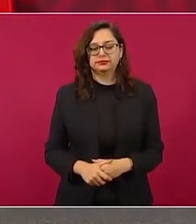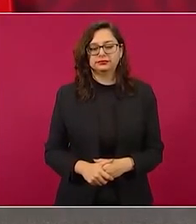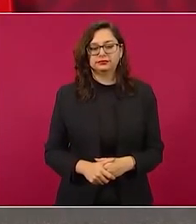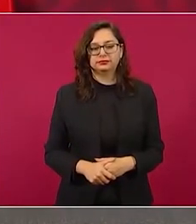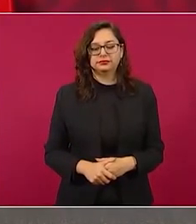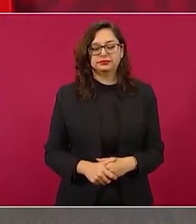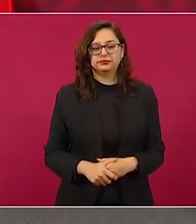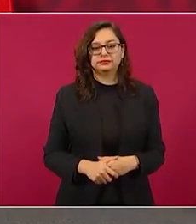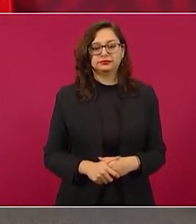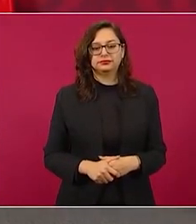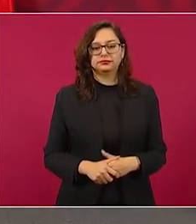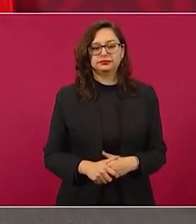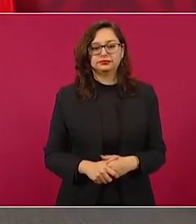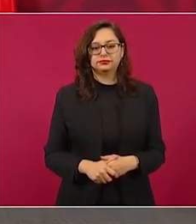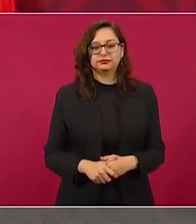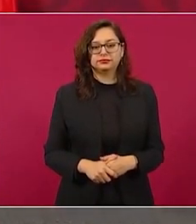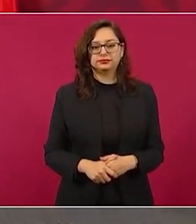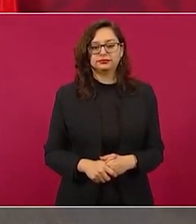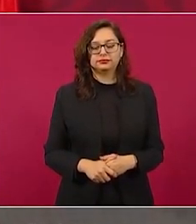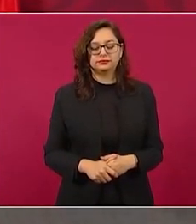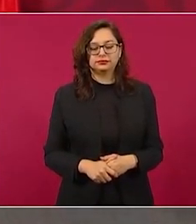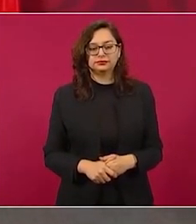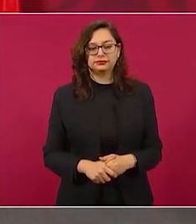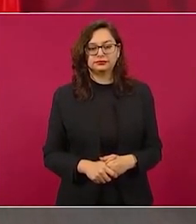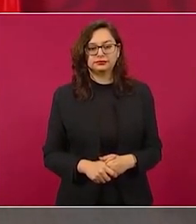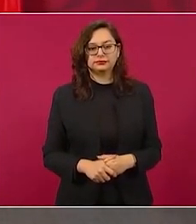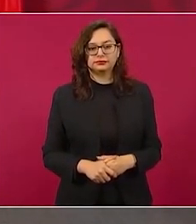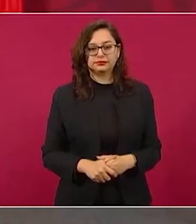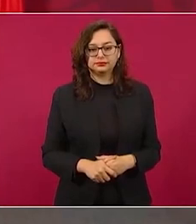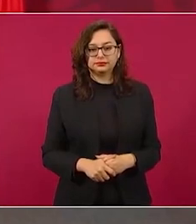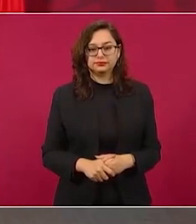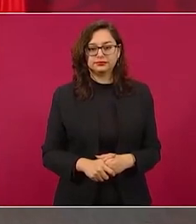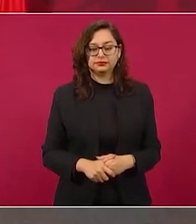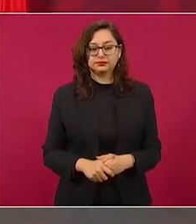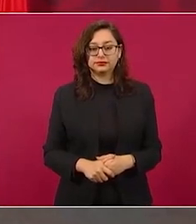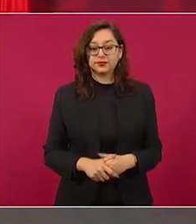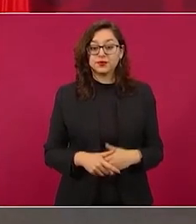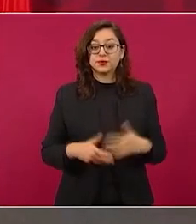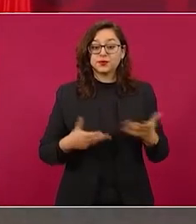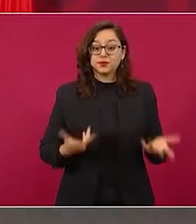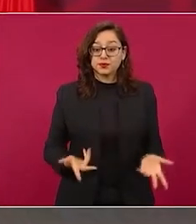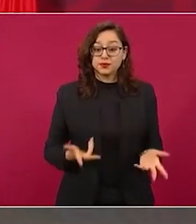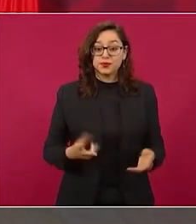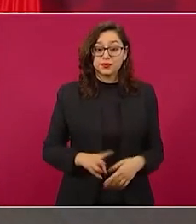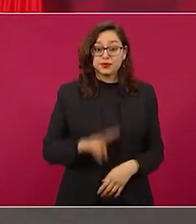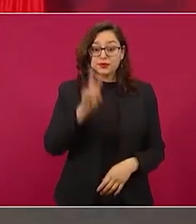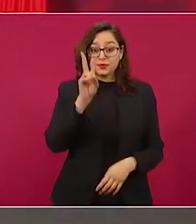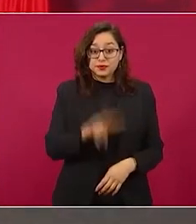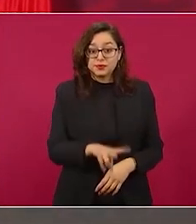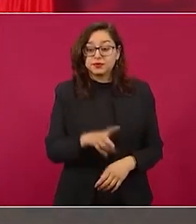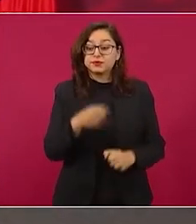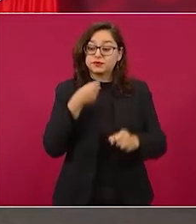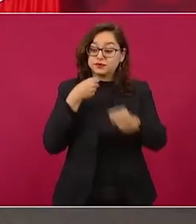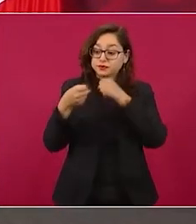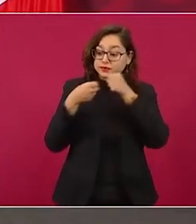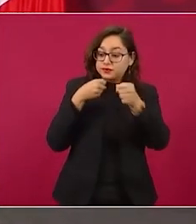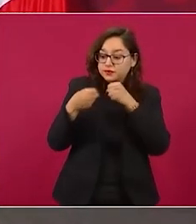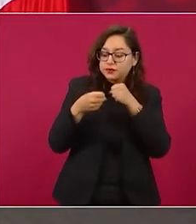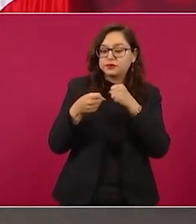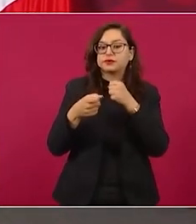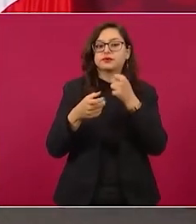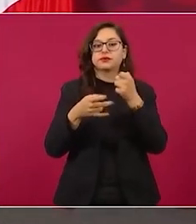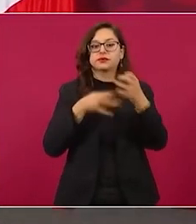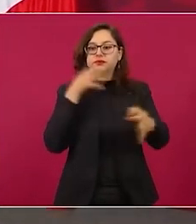Si fuese un medio que lo hicieran los periodistas, y sí hay,